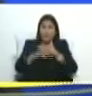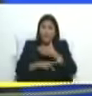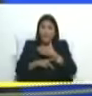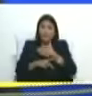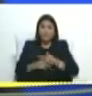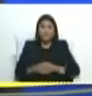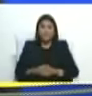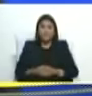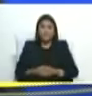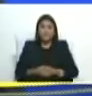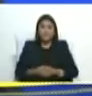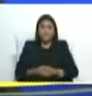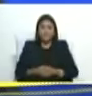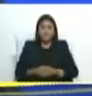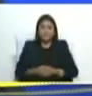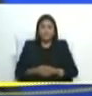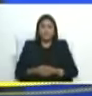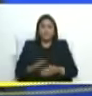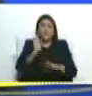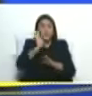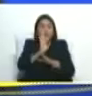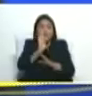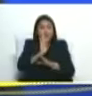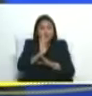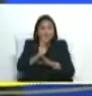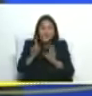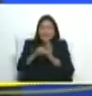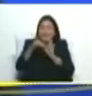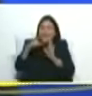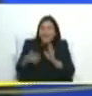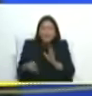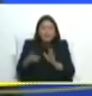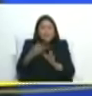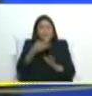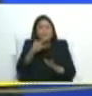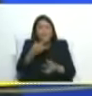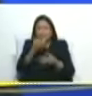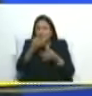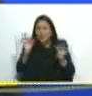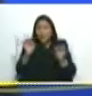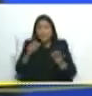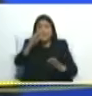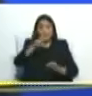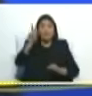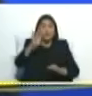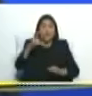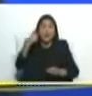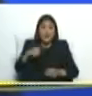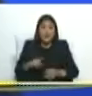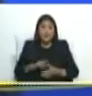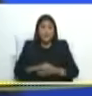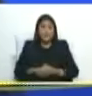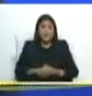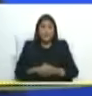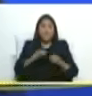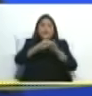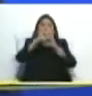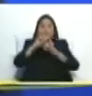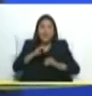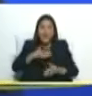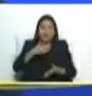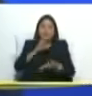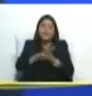para cuidar el derecho más sagrado que tiene nuestro pueblo a la felicidad a la